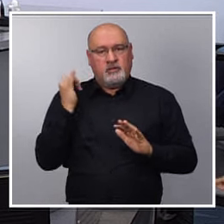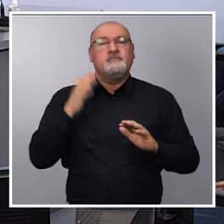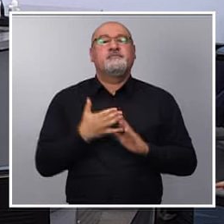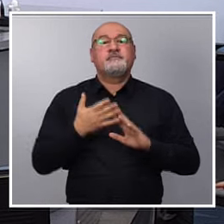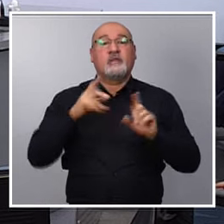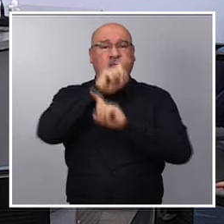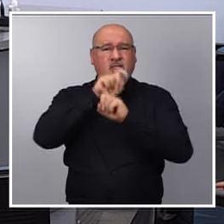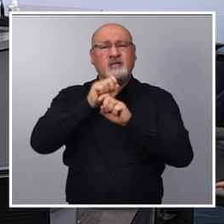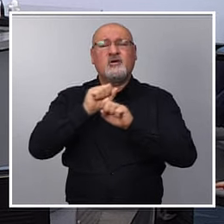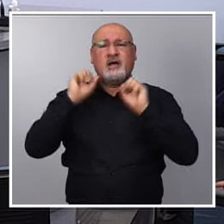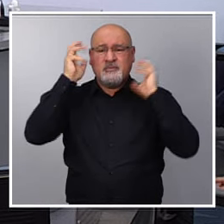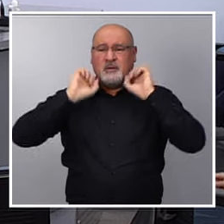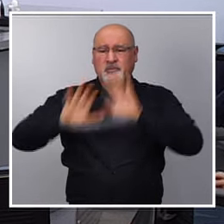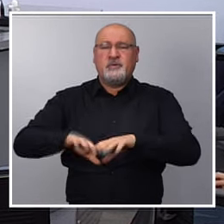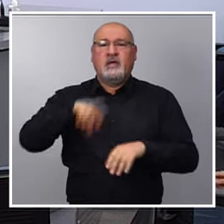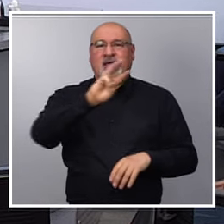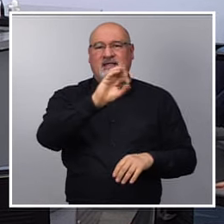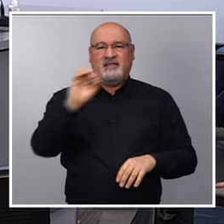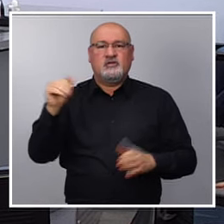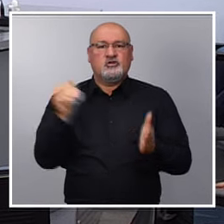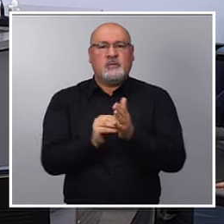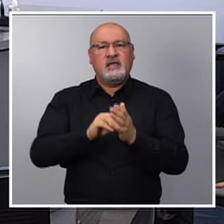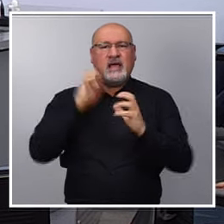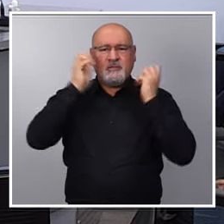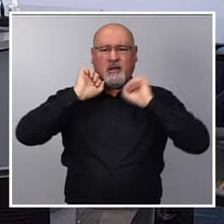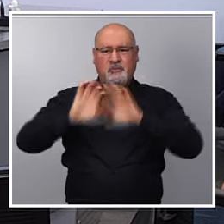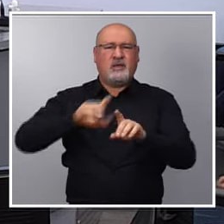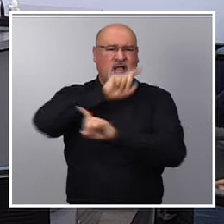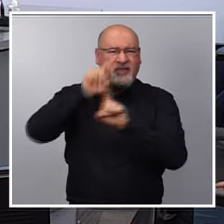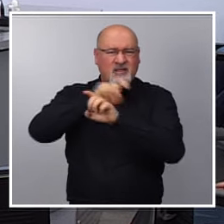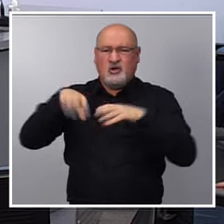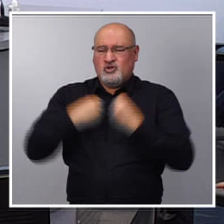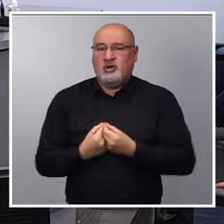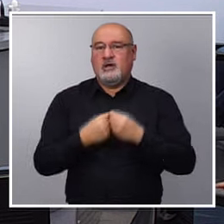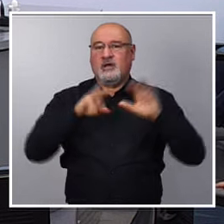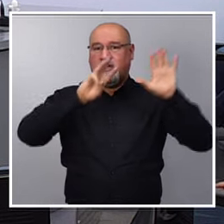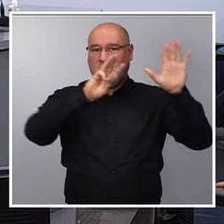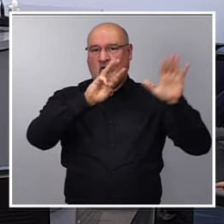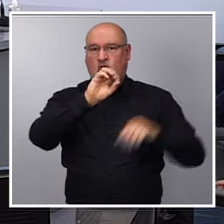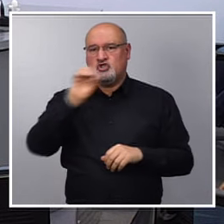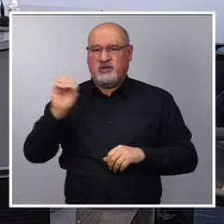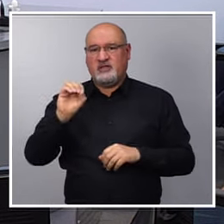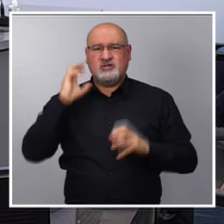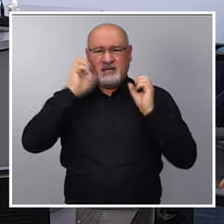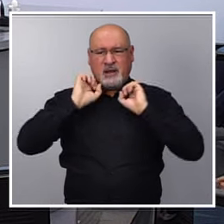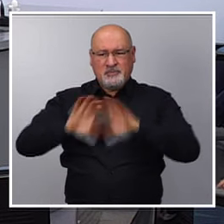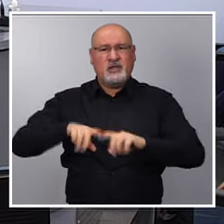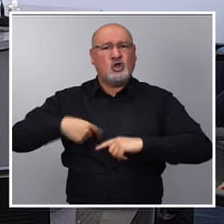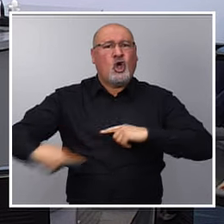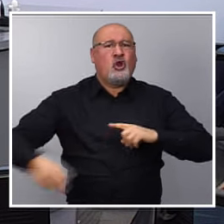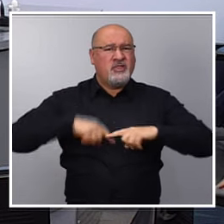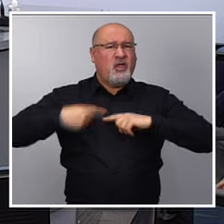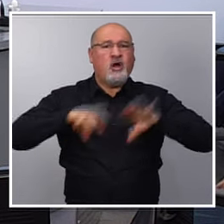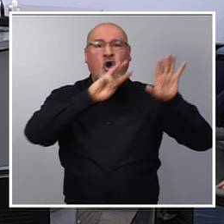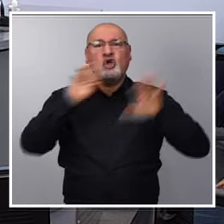aproximadamente 300.000 animales cada año. Eso significa más de 800 animales al día. Creo que son unas cifras que este país